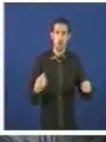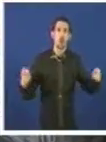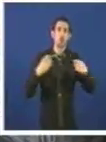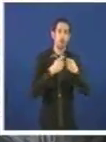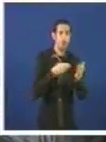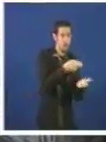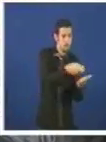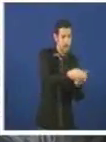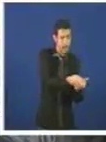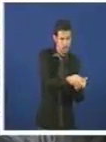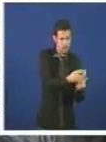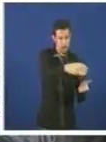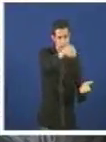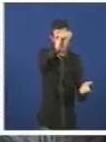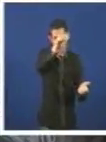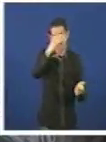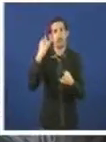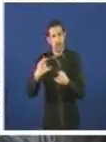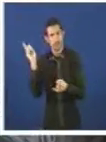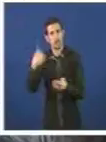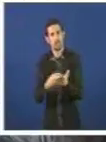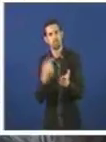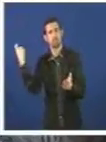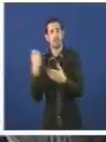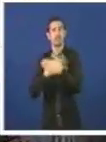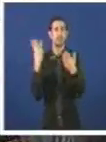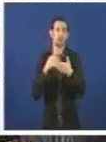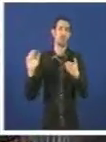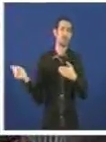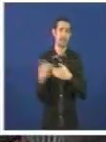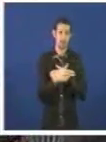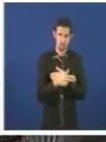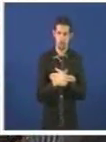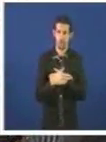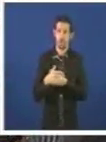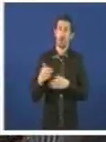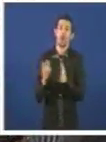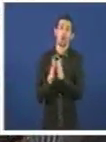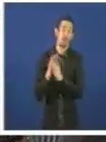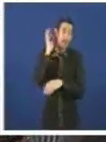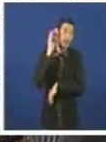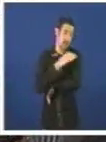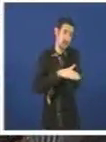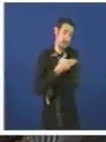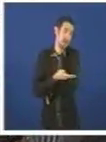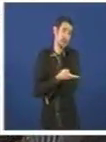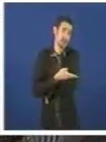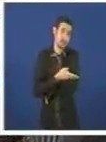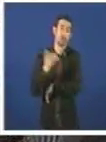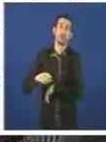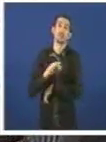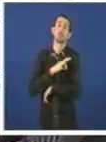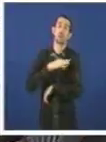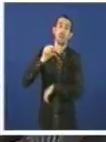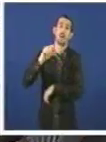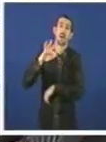os impostos aos dependentes, señora conselleira? A súa compañeira ministra, señora Mato, falou de facer unha revolución en relación coa